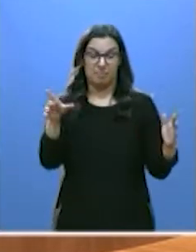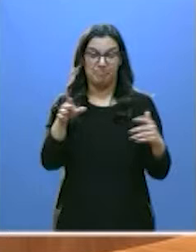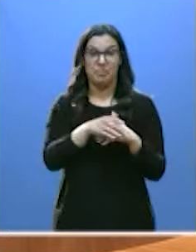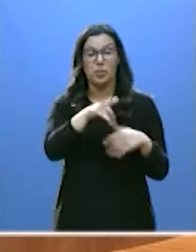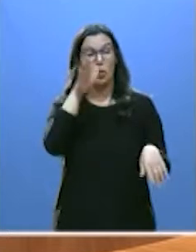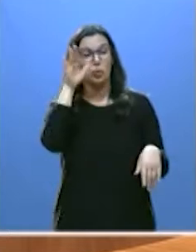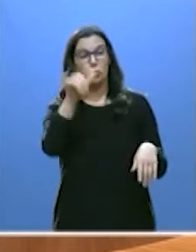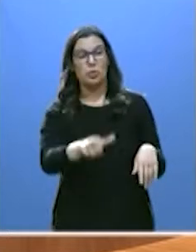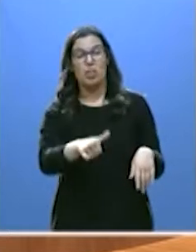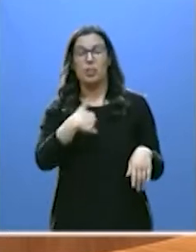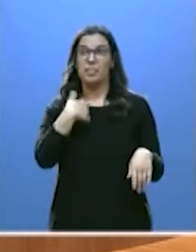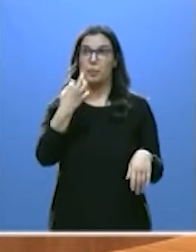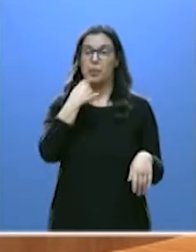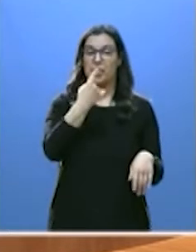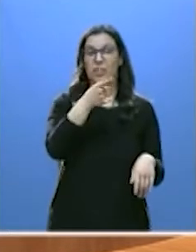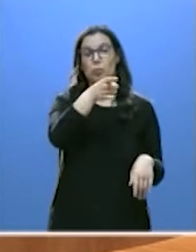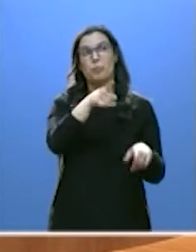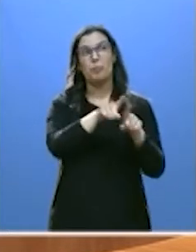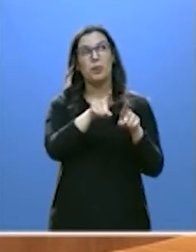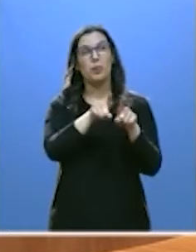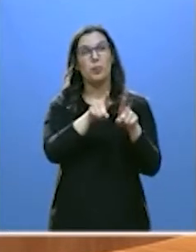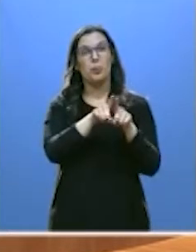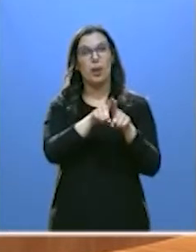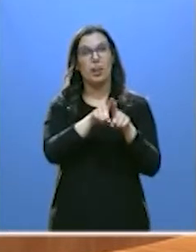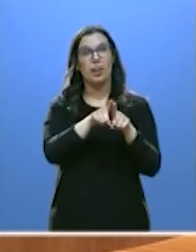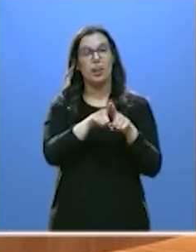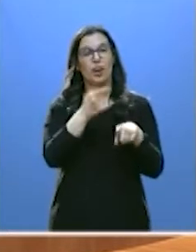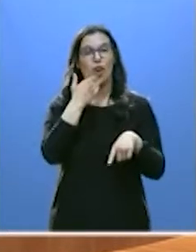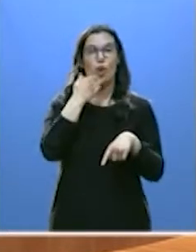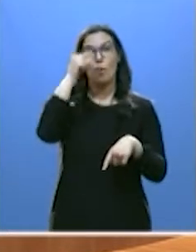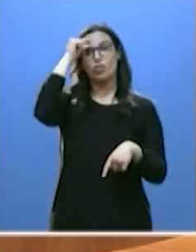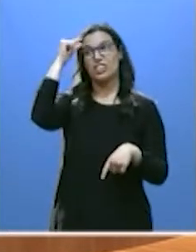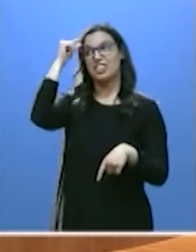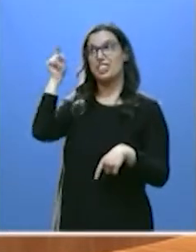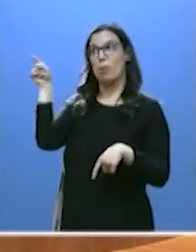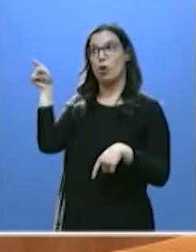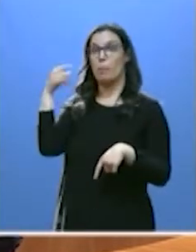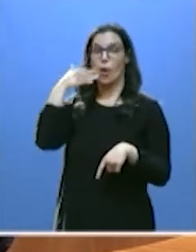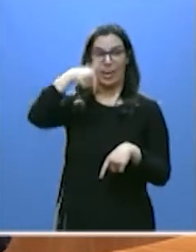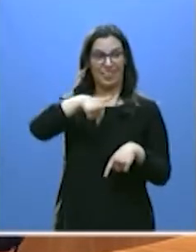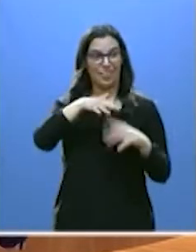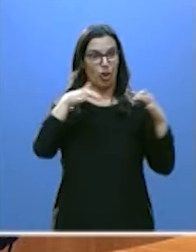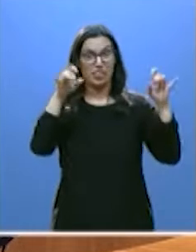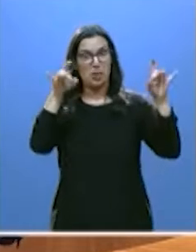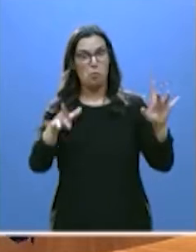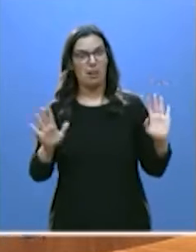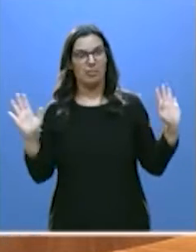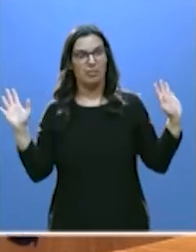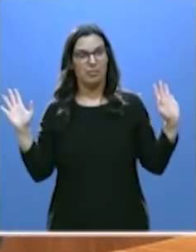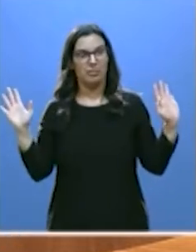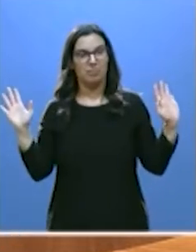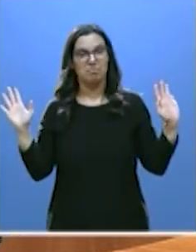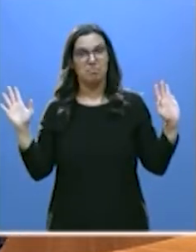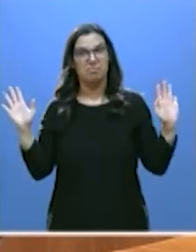intervención, tengo que decir que se ha convertido en el Fernando Simón de las Cortes de Castilla y León. Sin duda,